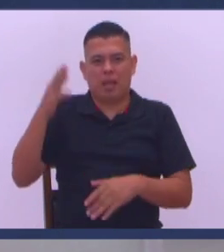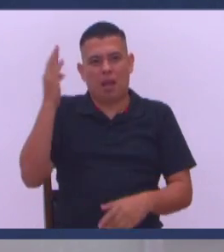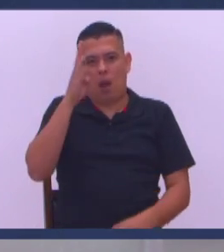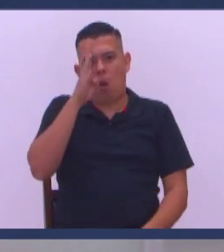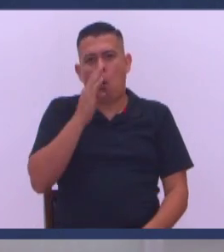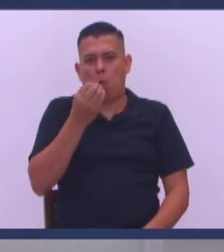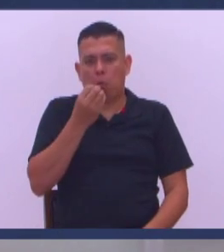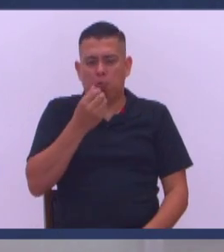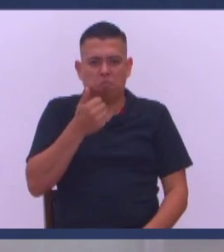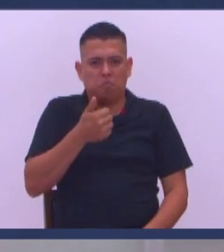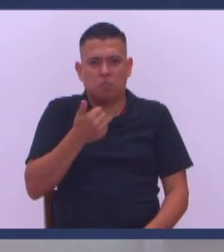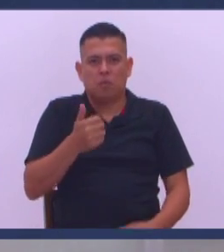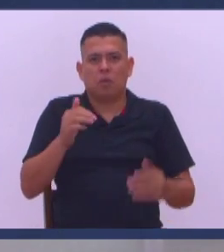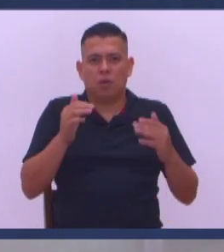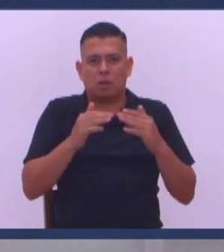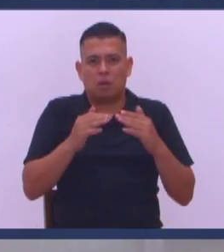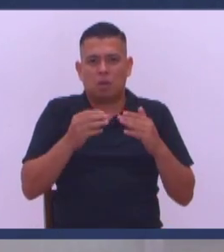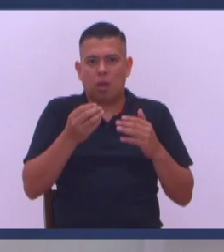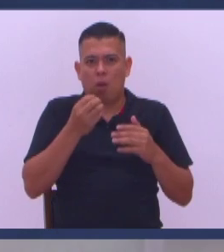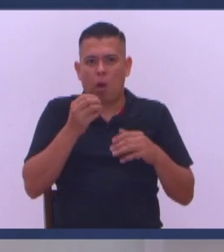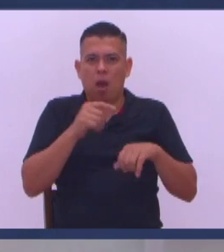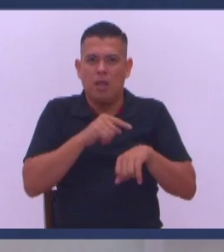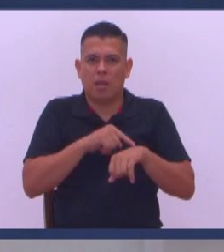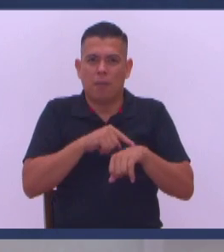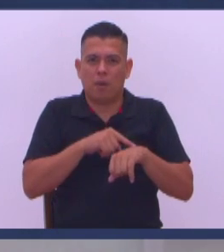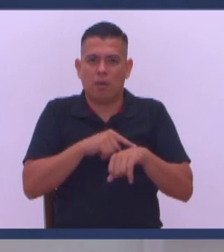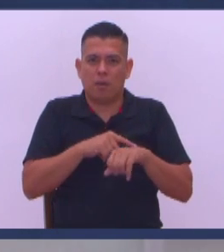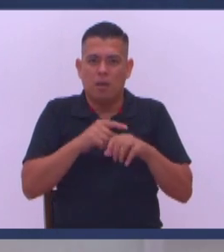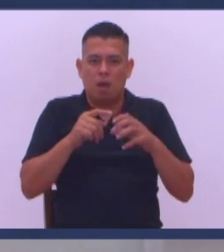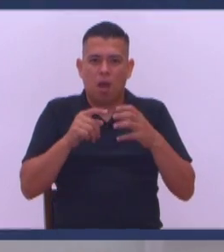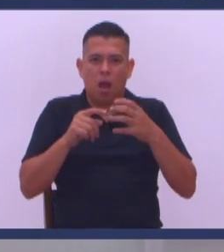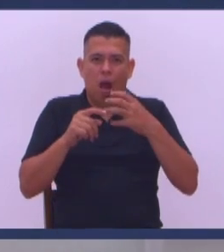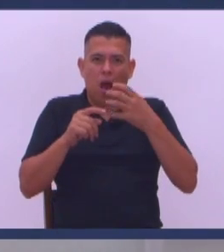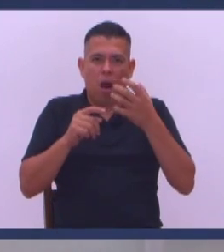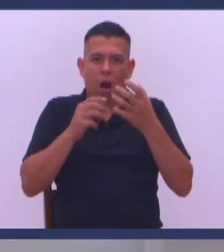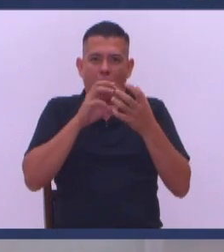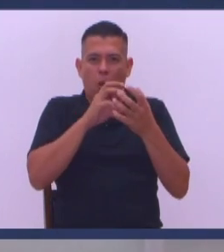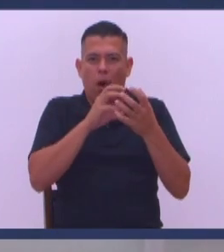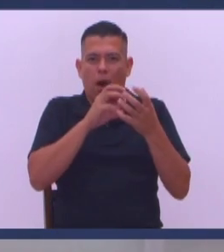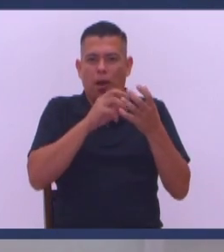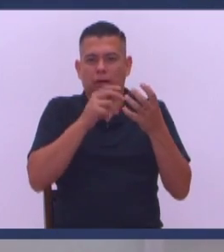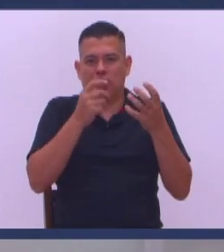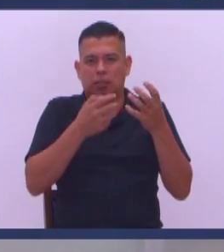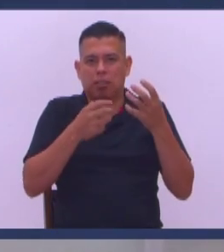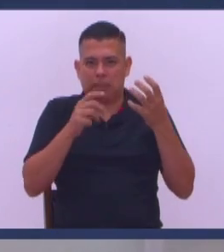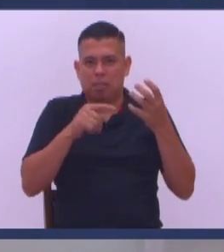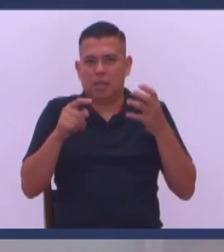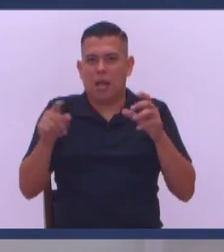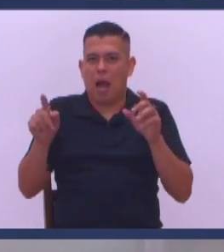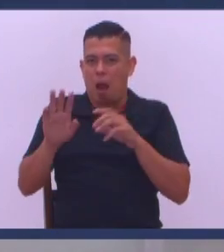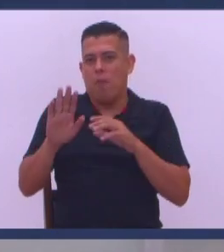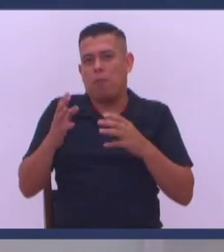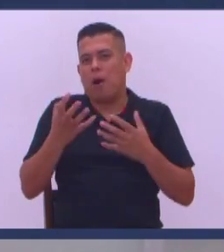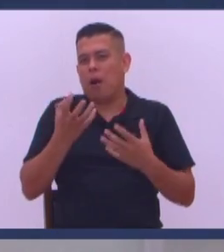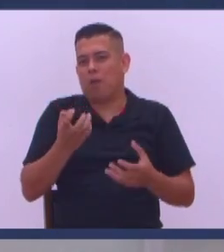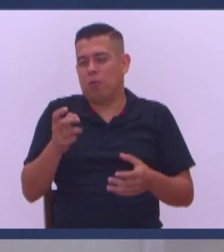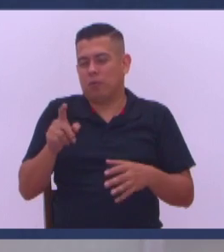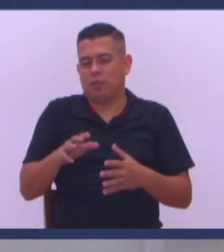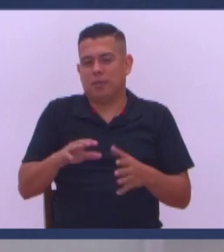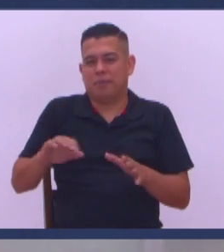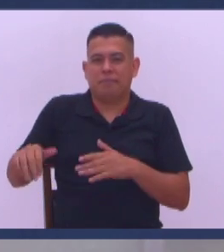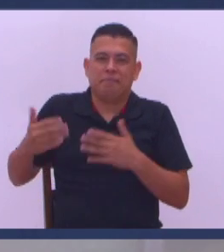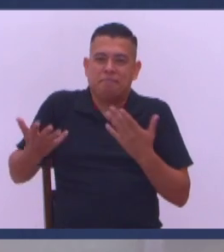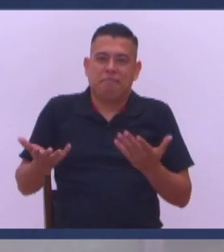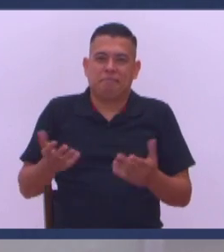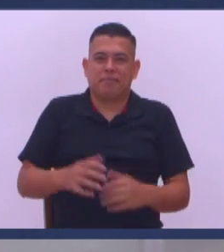Almorzando muy rico Y ahorita todavía Está dándose la temporada De los aguacates ¿A cuánto le gustan Los aguacates acá? Por eso tiene El marido que tiene Pero bueno Ese